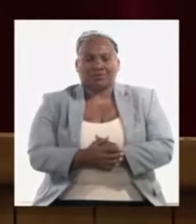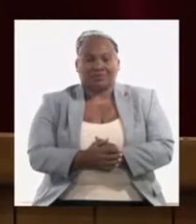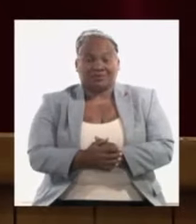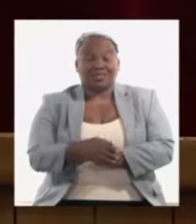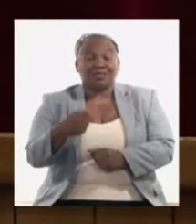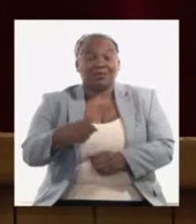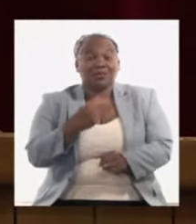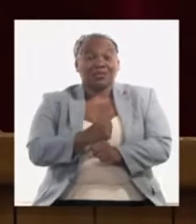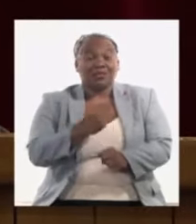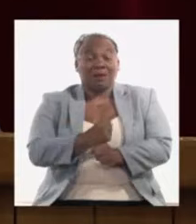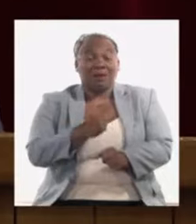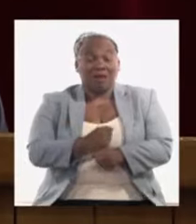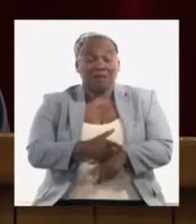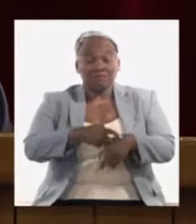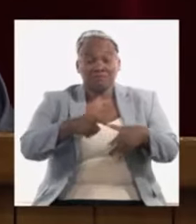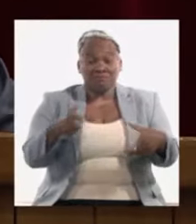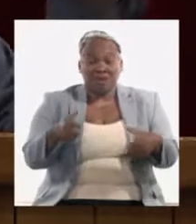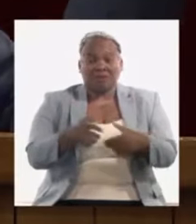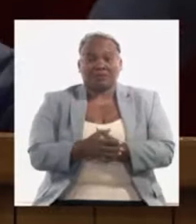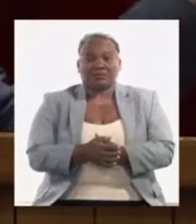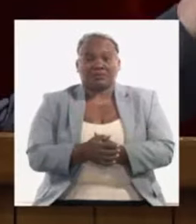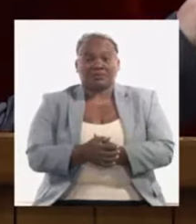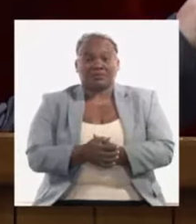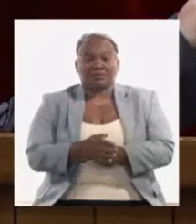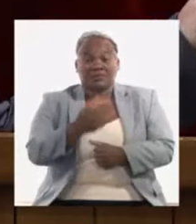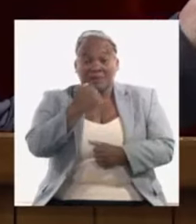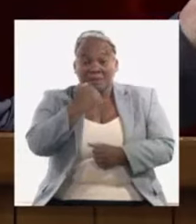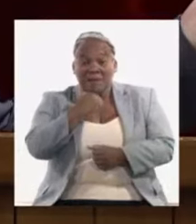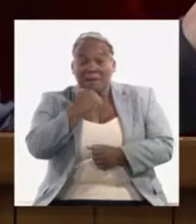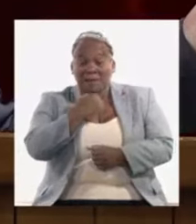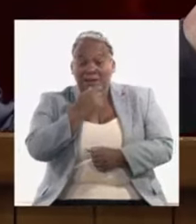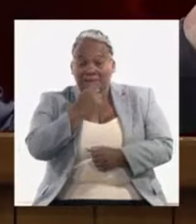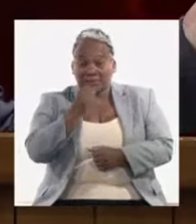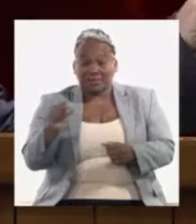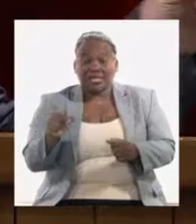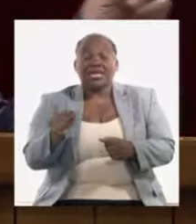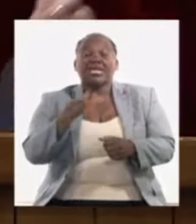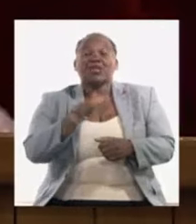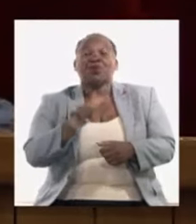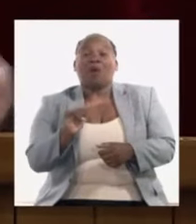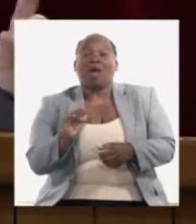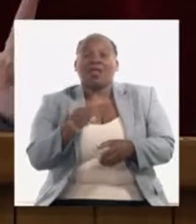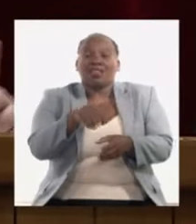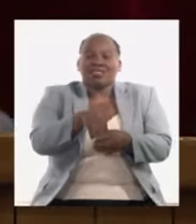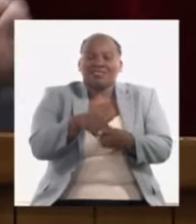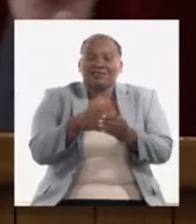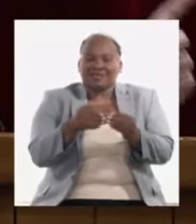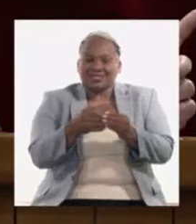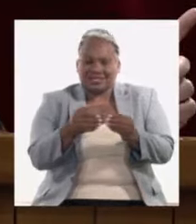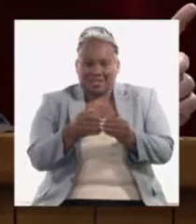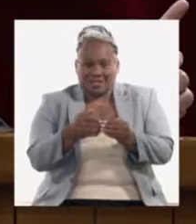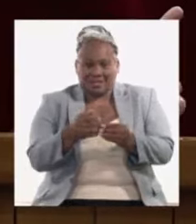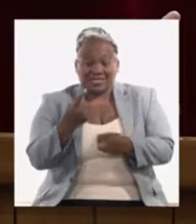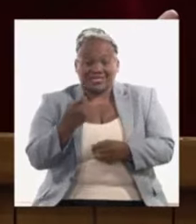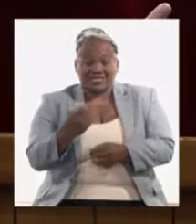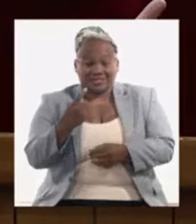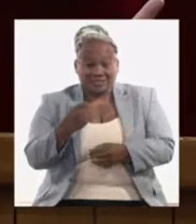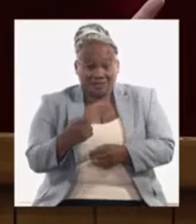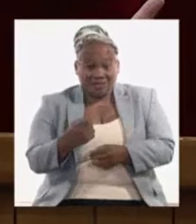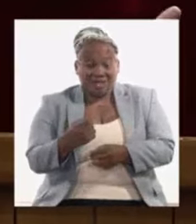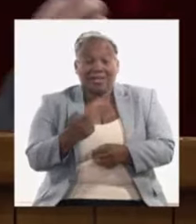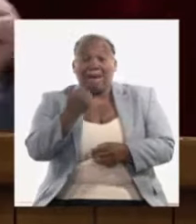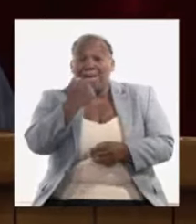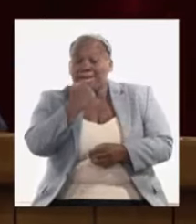en el año para crecer más crecer más nos remite al ingreso en divisas para crecer más hace falta generar más